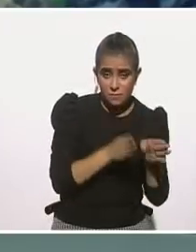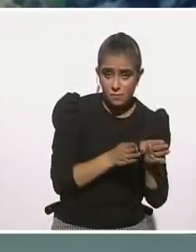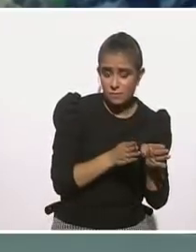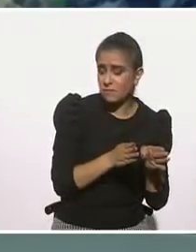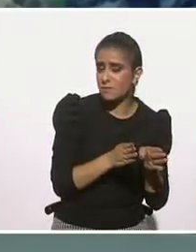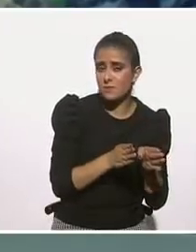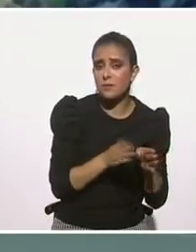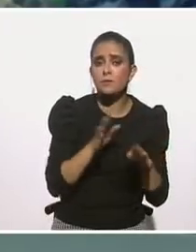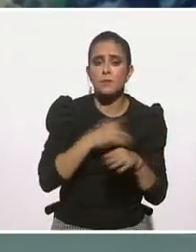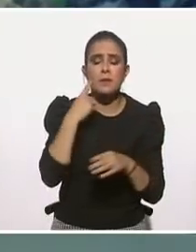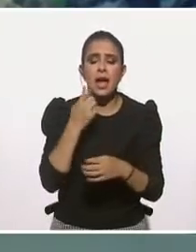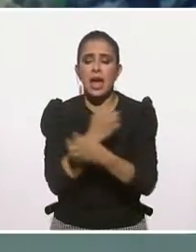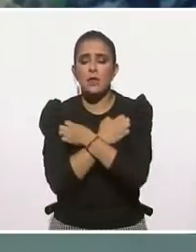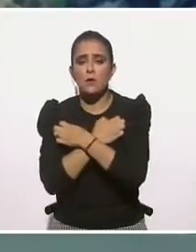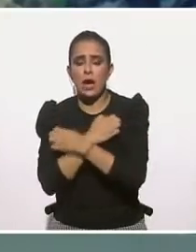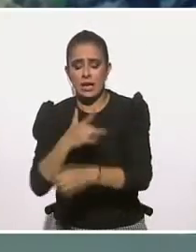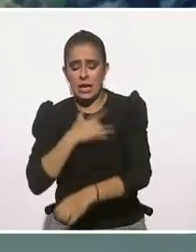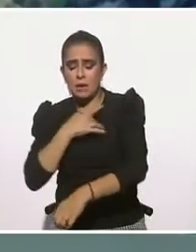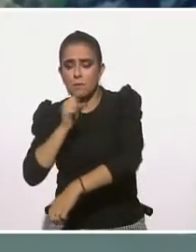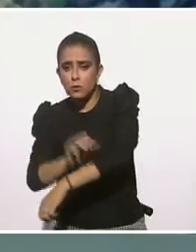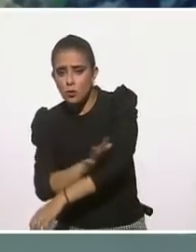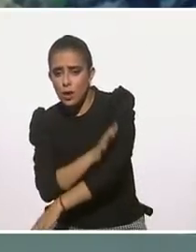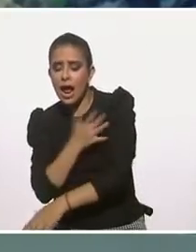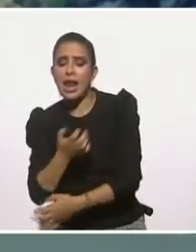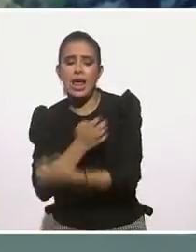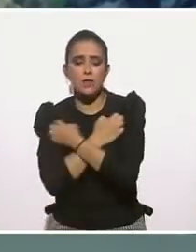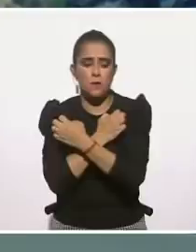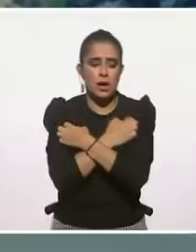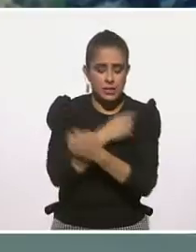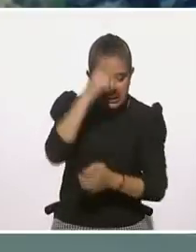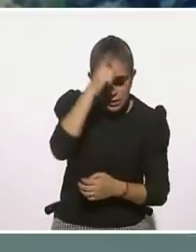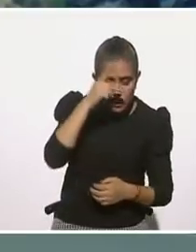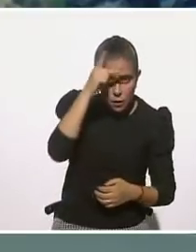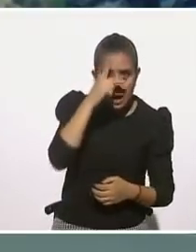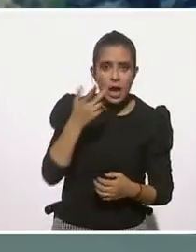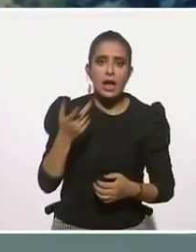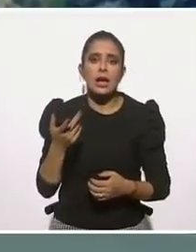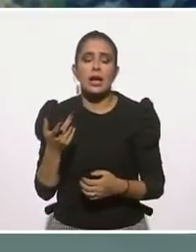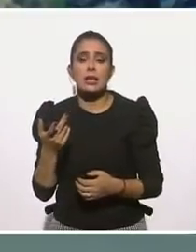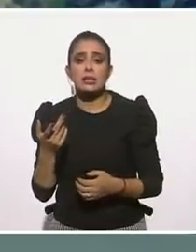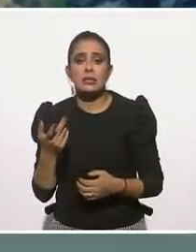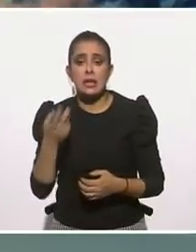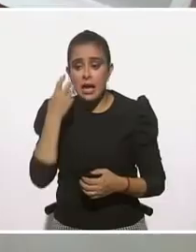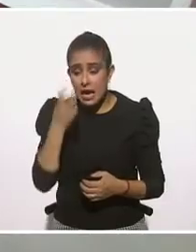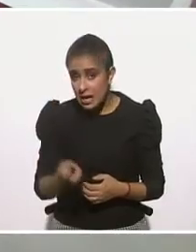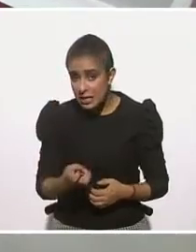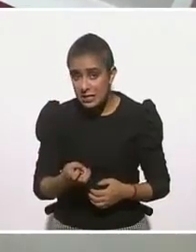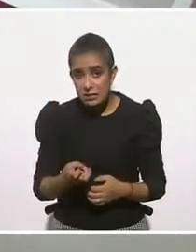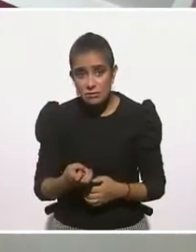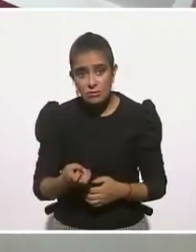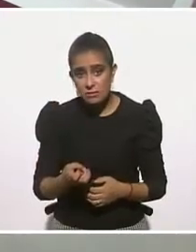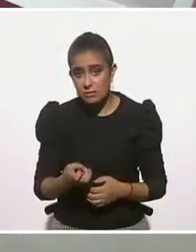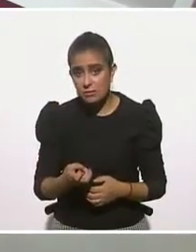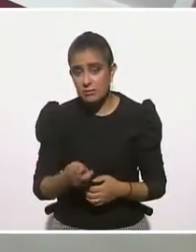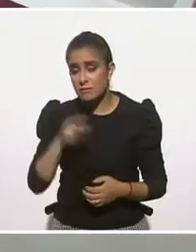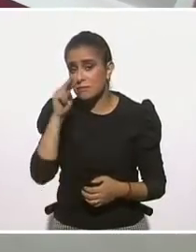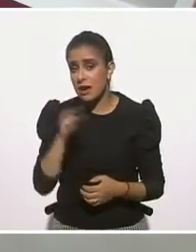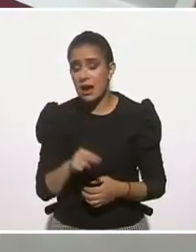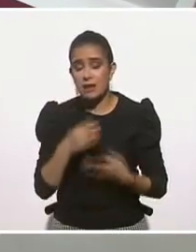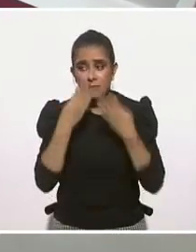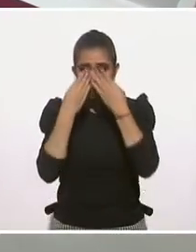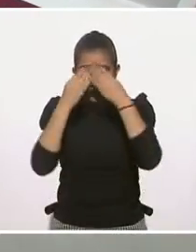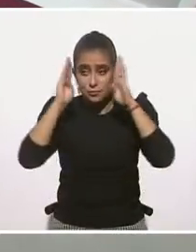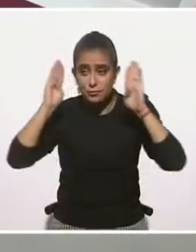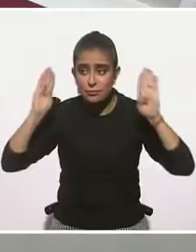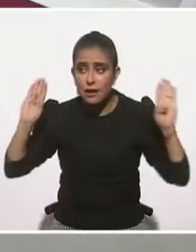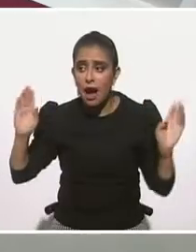hablamos de educación emocional o educación psicológica o psicoeducación son cosas que nos abren un panorama